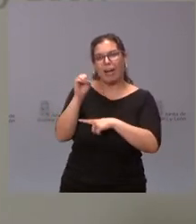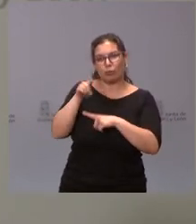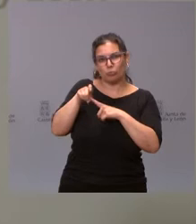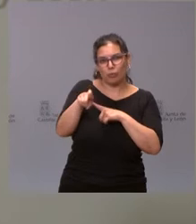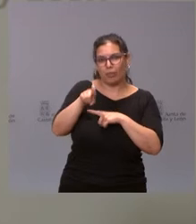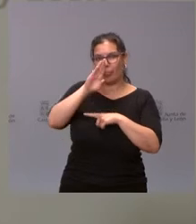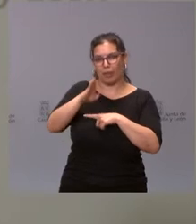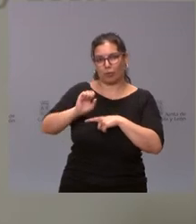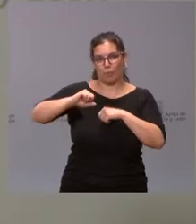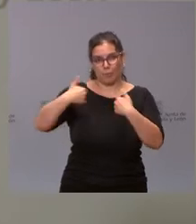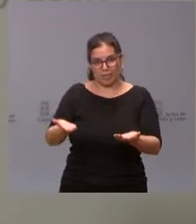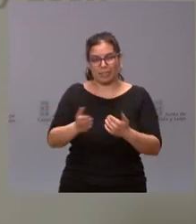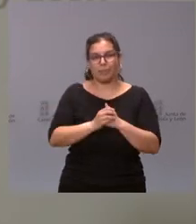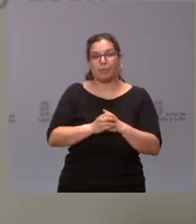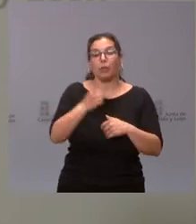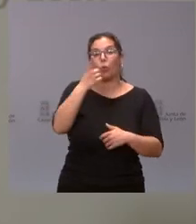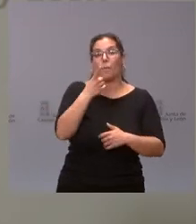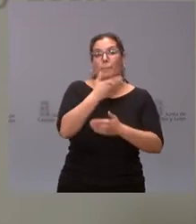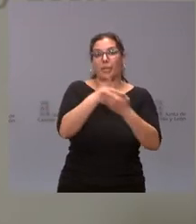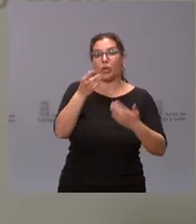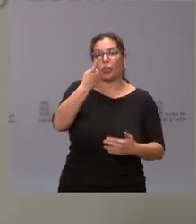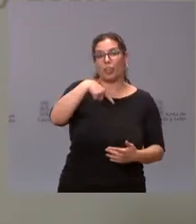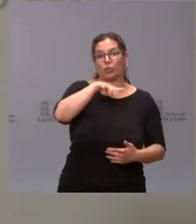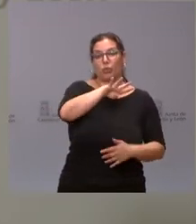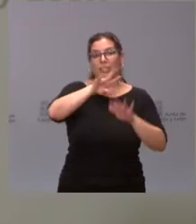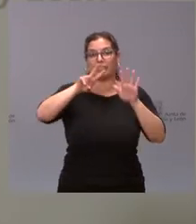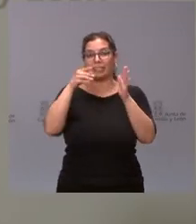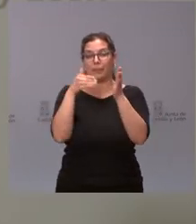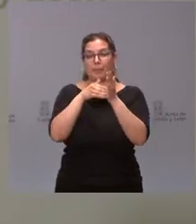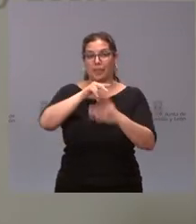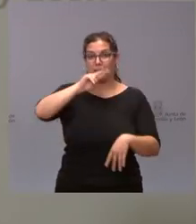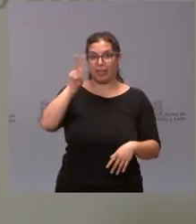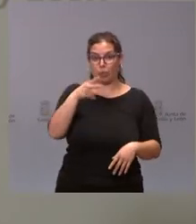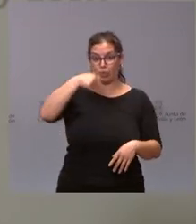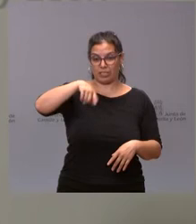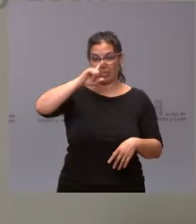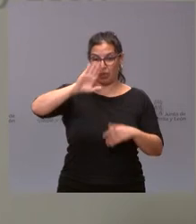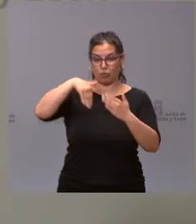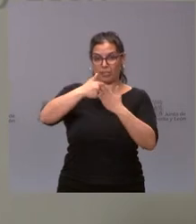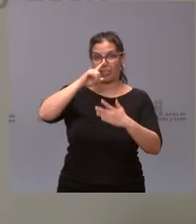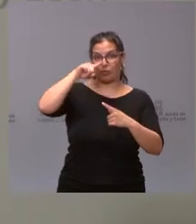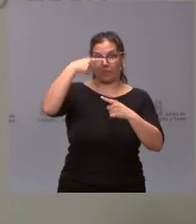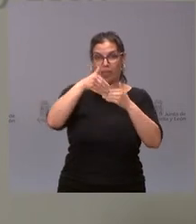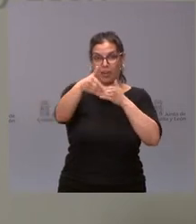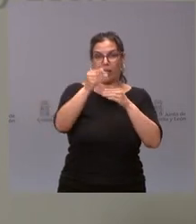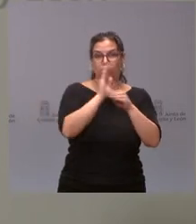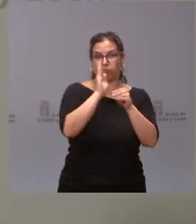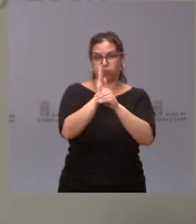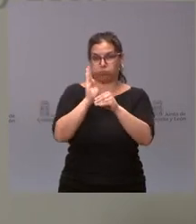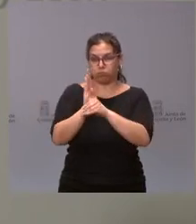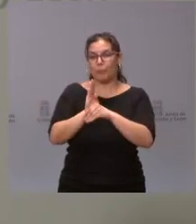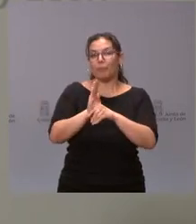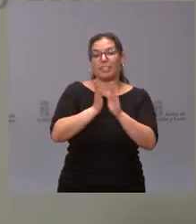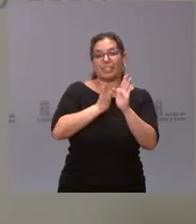.147.000 euros entre los años 2022 y 2023 y se trata de una